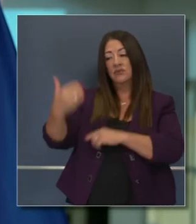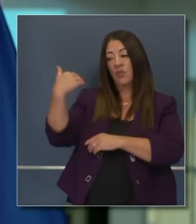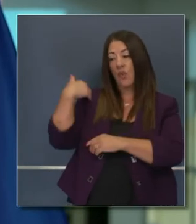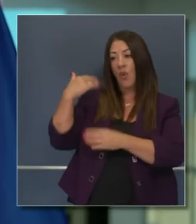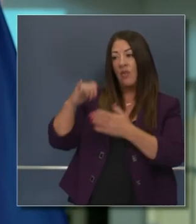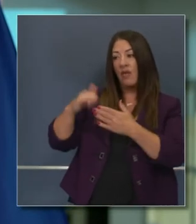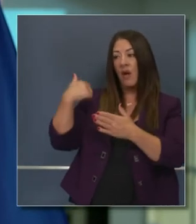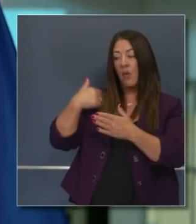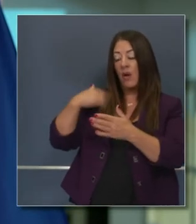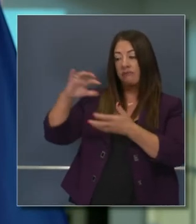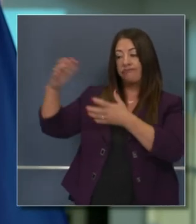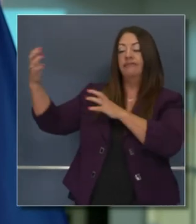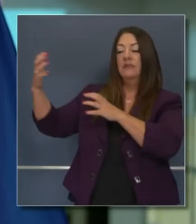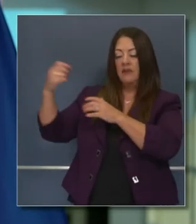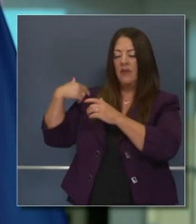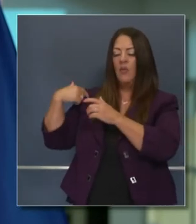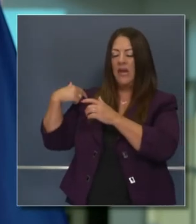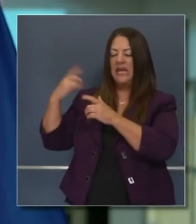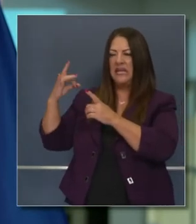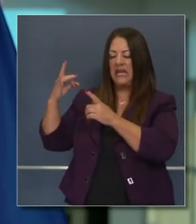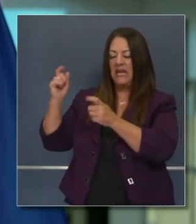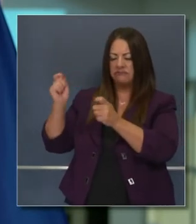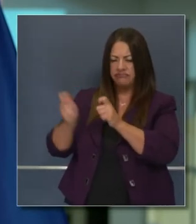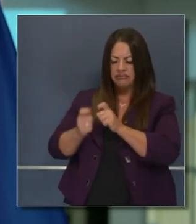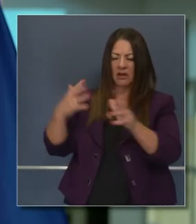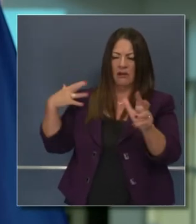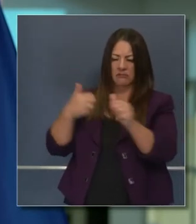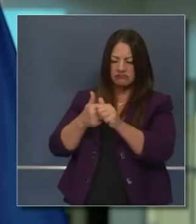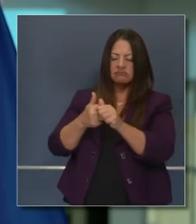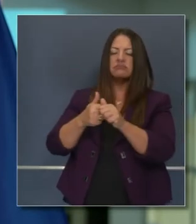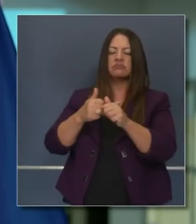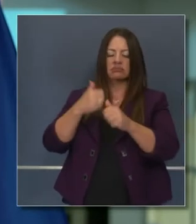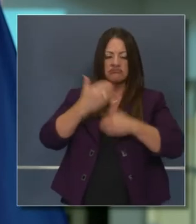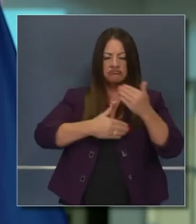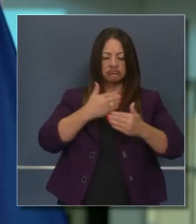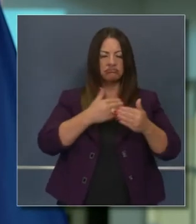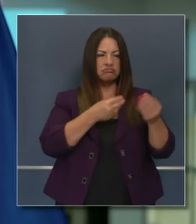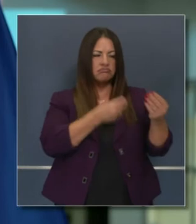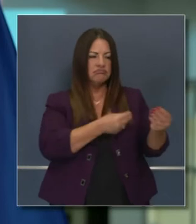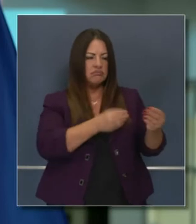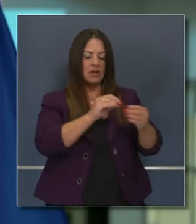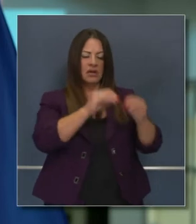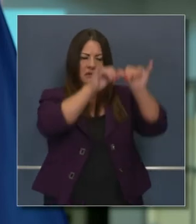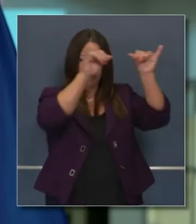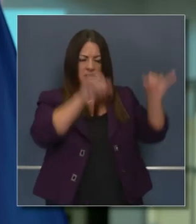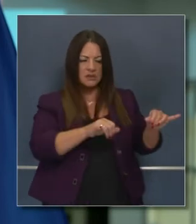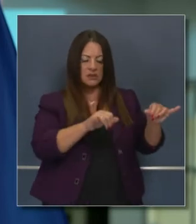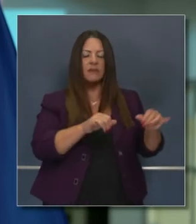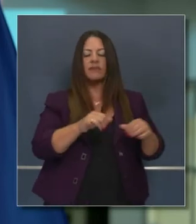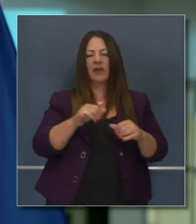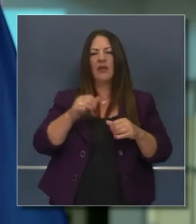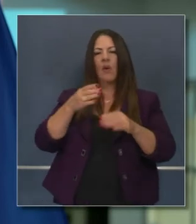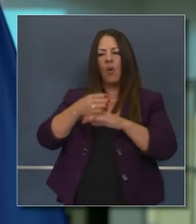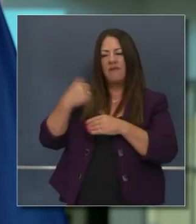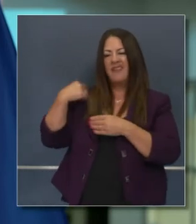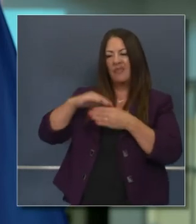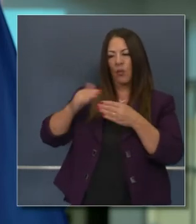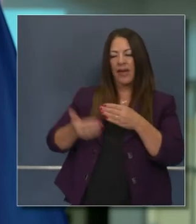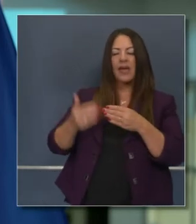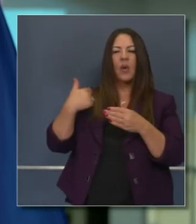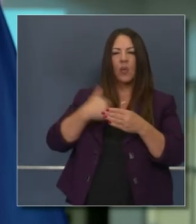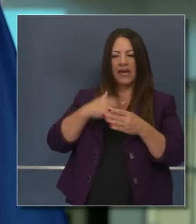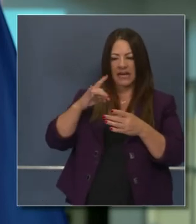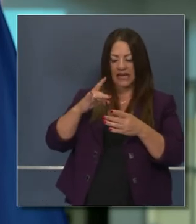meses no solo nos permitió desplazarnos al nuevo sistema para reportar datos de COVID que